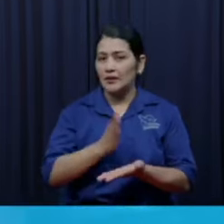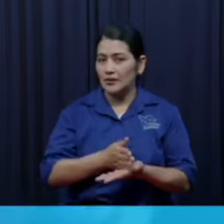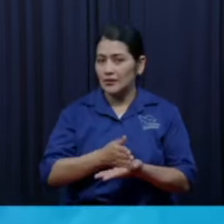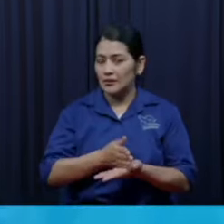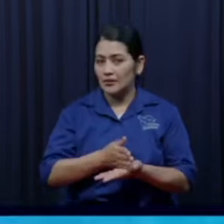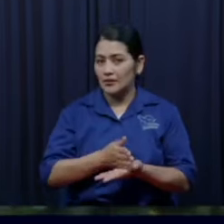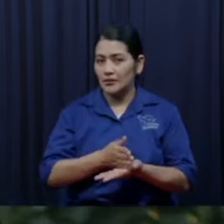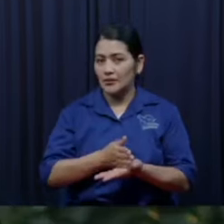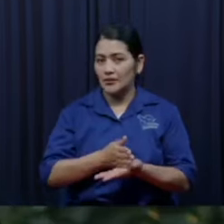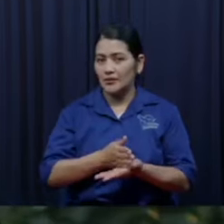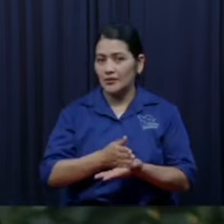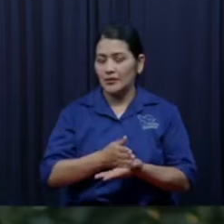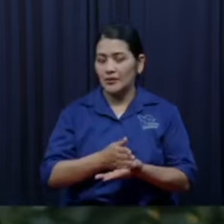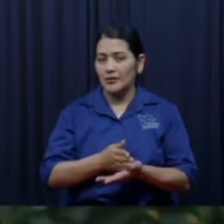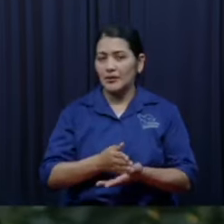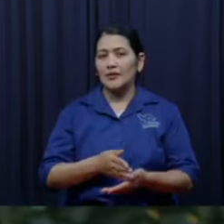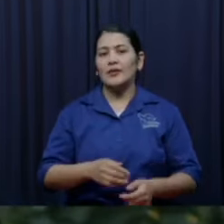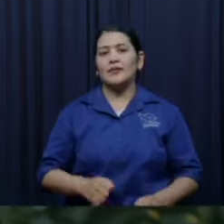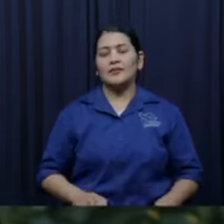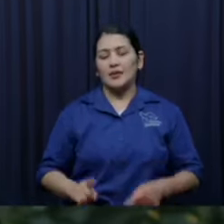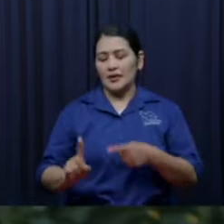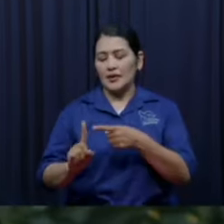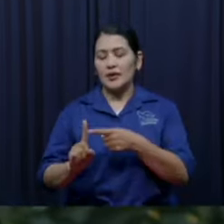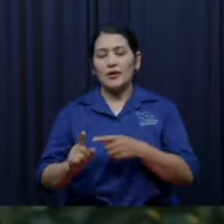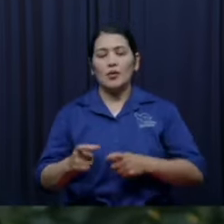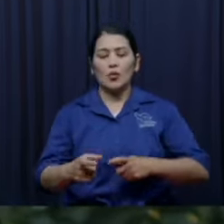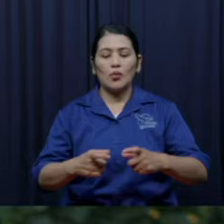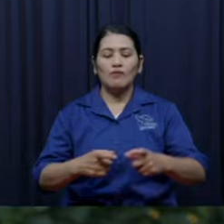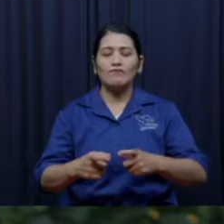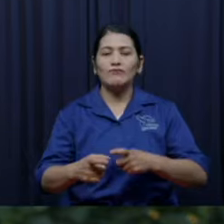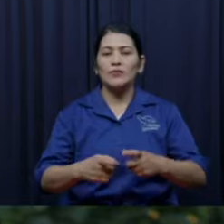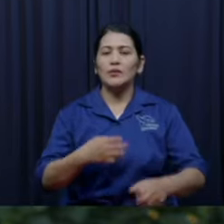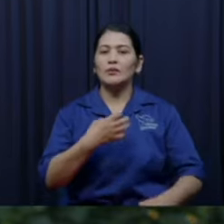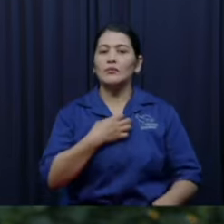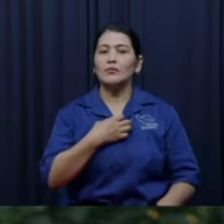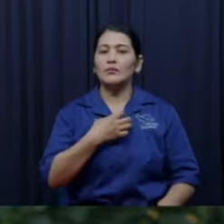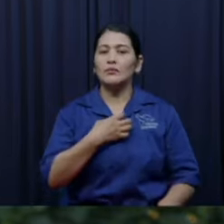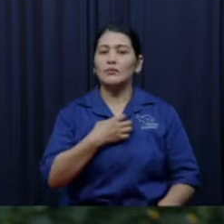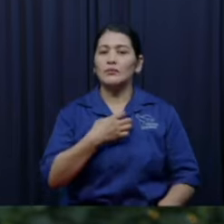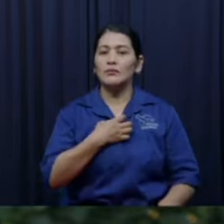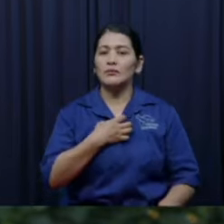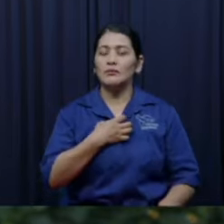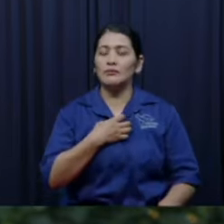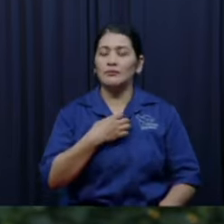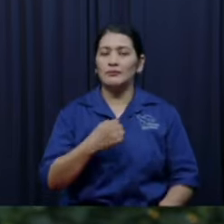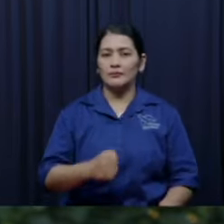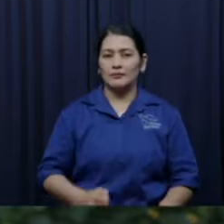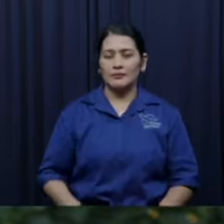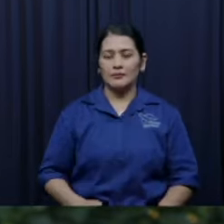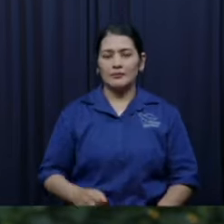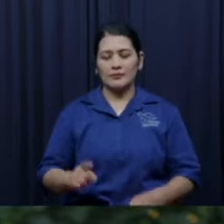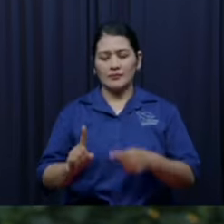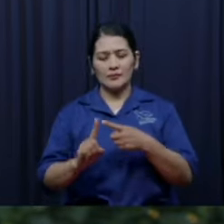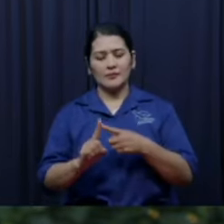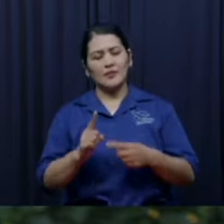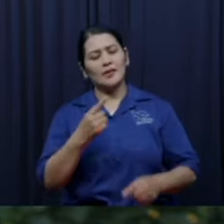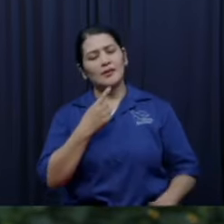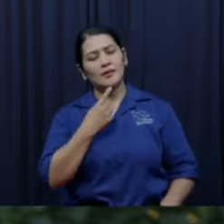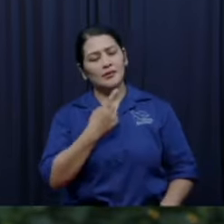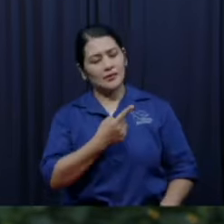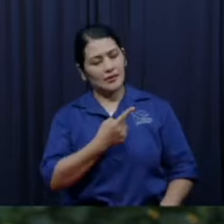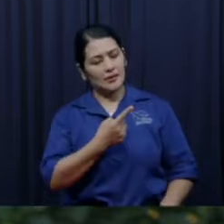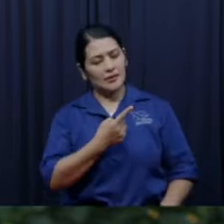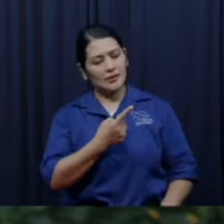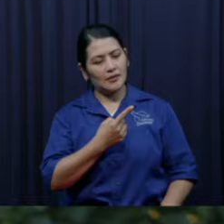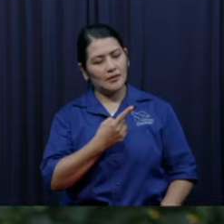y que había otra forma de evitarlo y pero lo con argumentos se lo bajó le